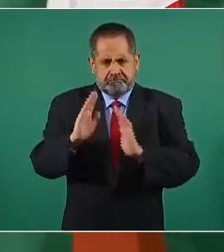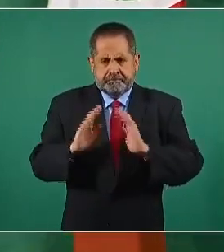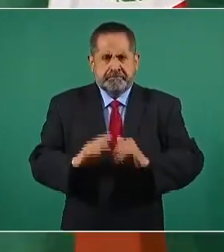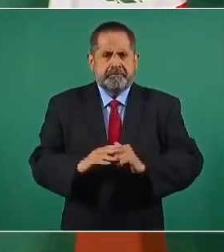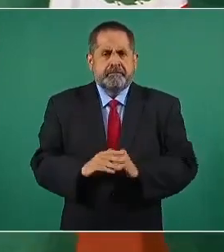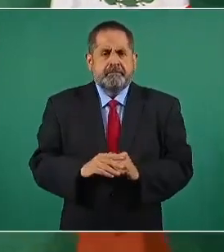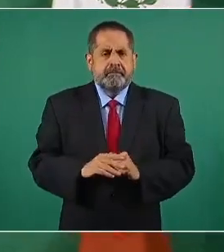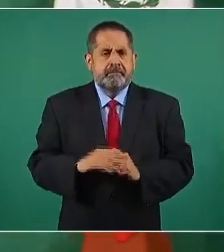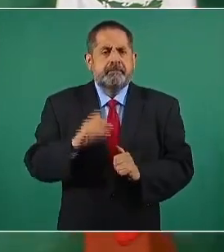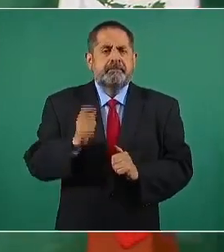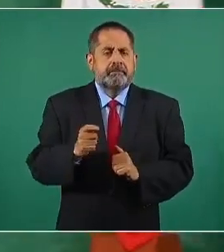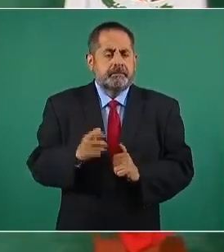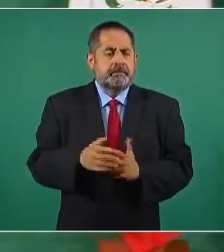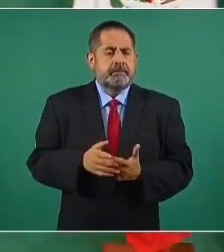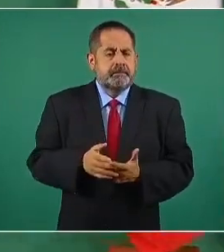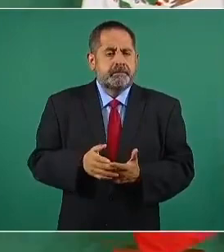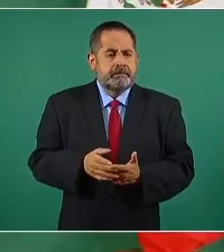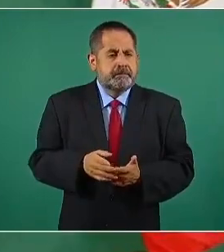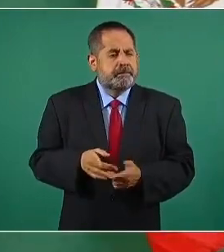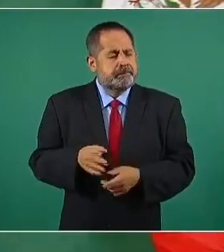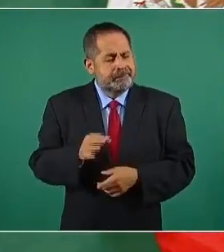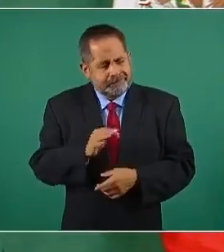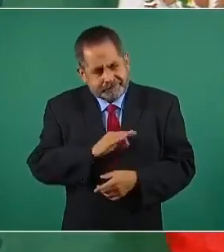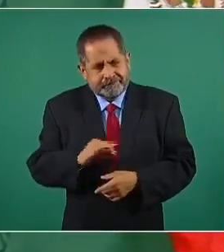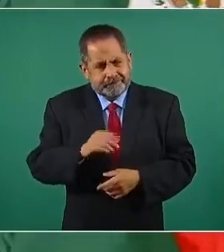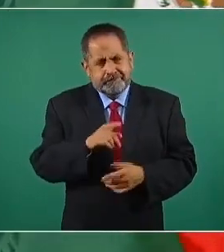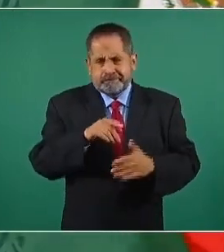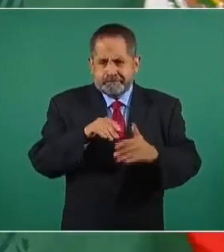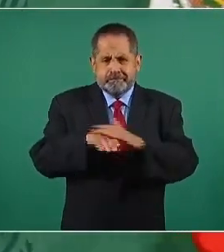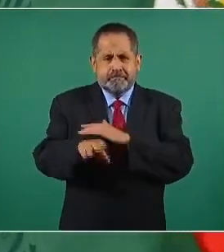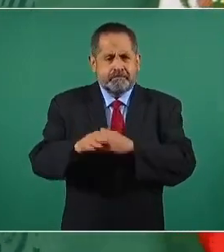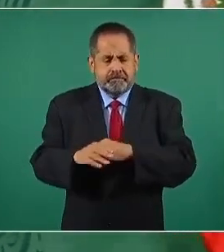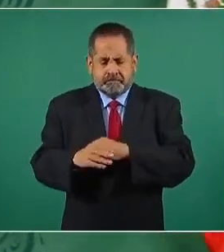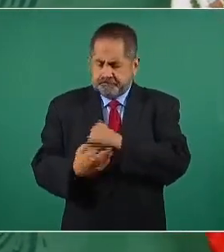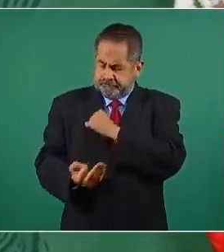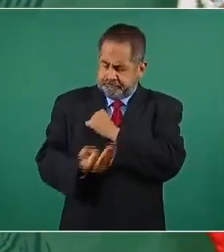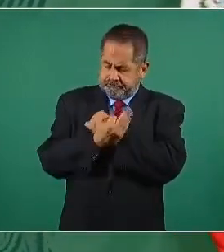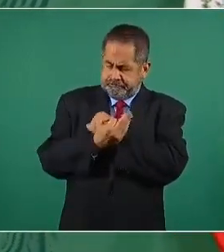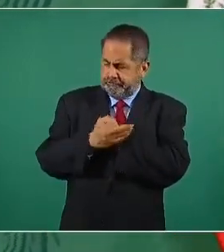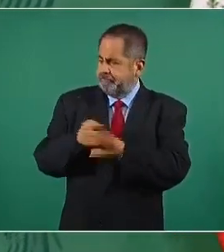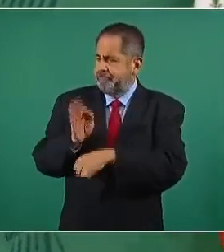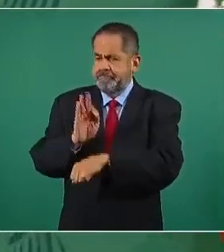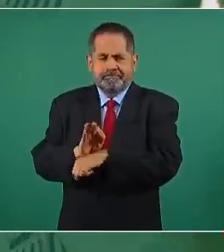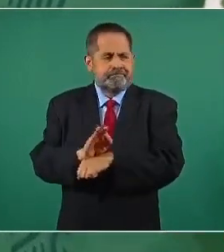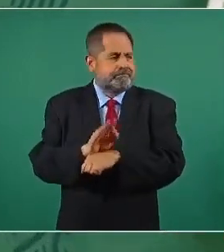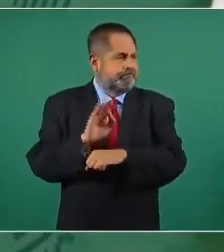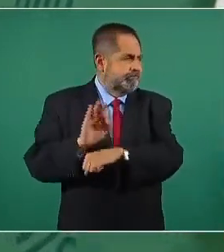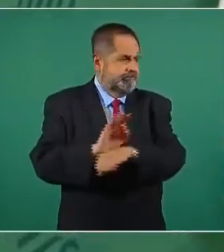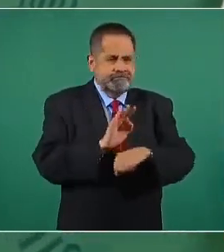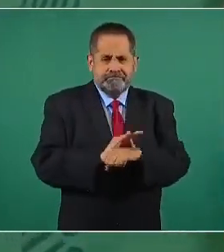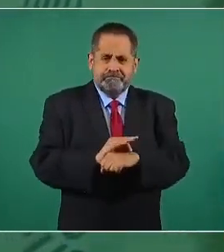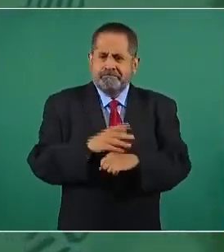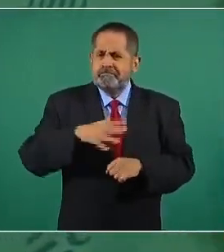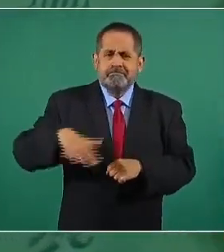porque de esa manera nos protegemos, se salvan vidas.